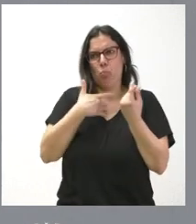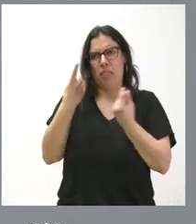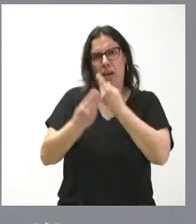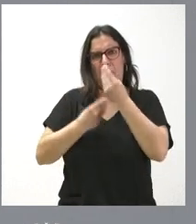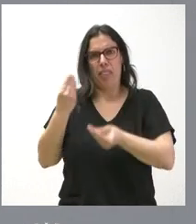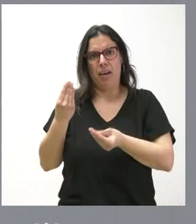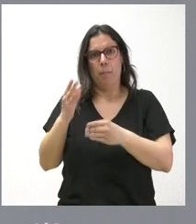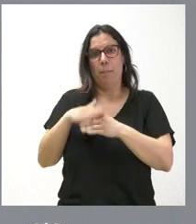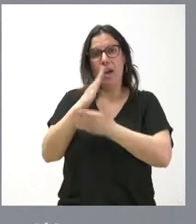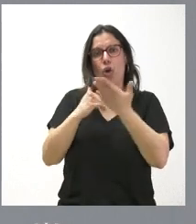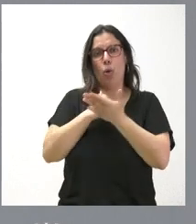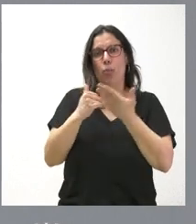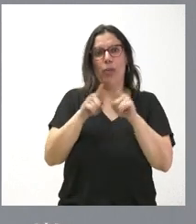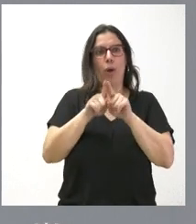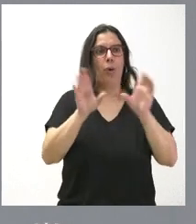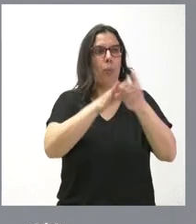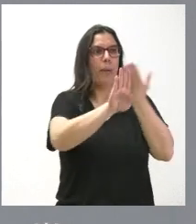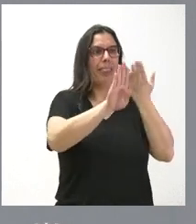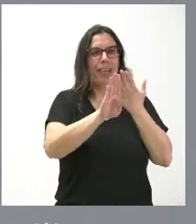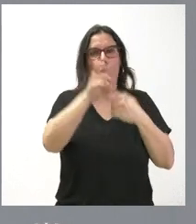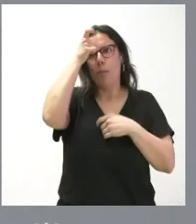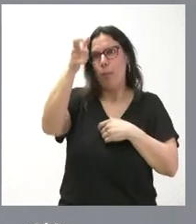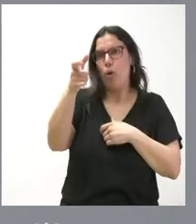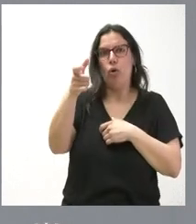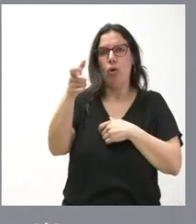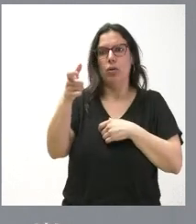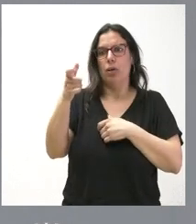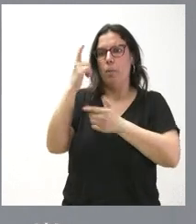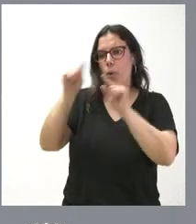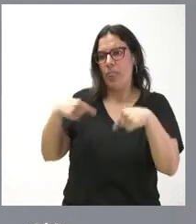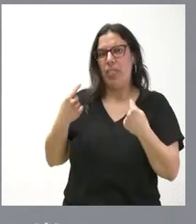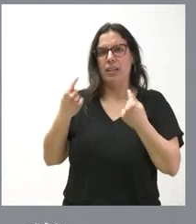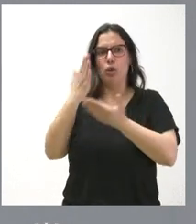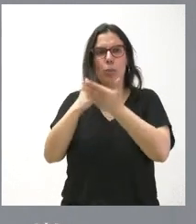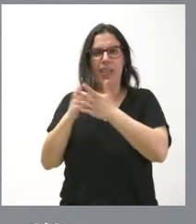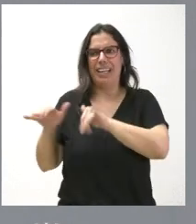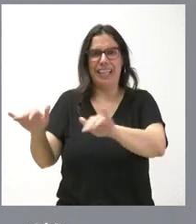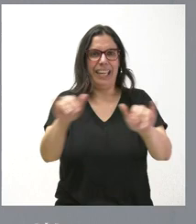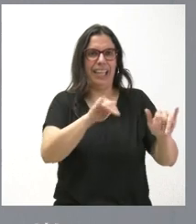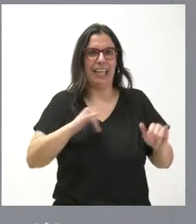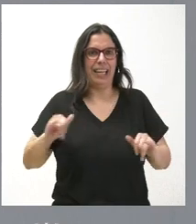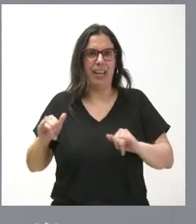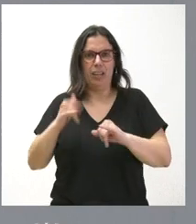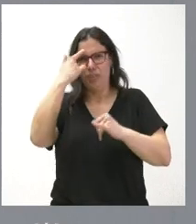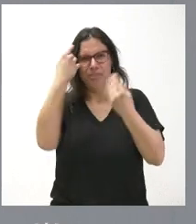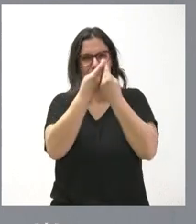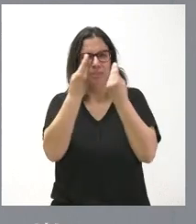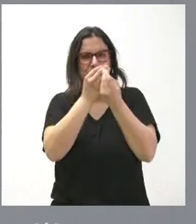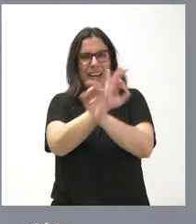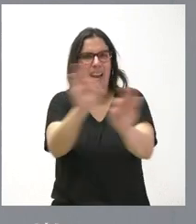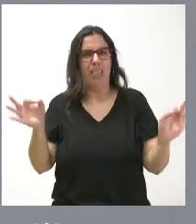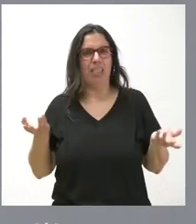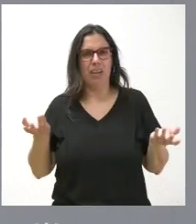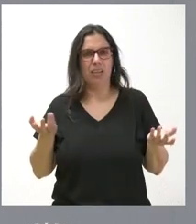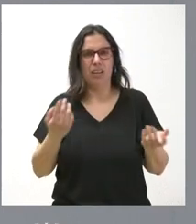ni para comunidades de vecinos, ni para municipios, ni para provincias, ni para comunidades autónomas. Nadie entendería que